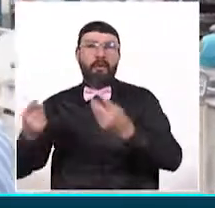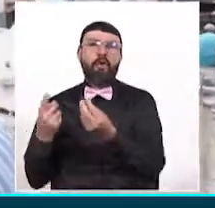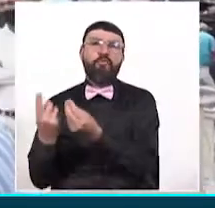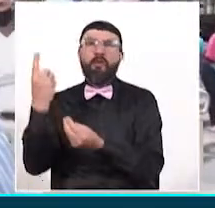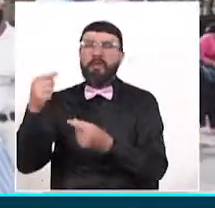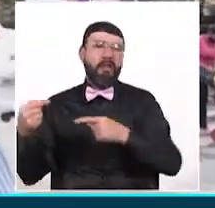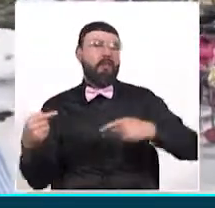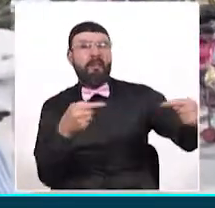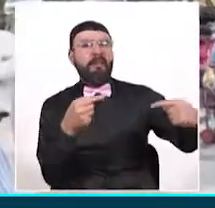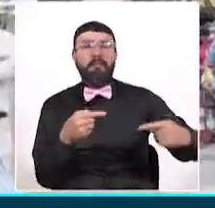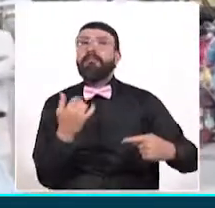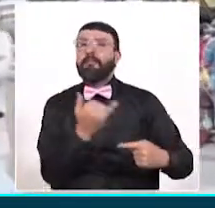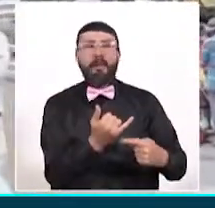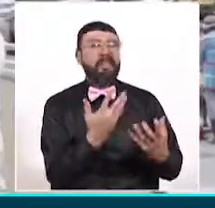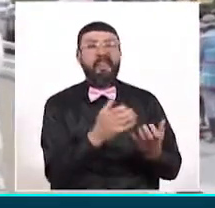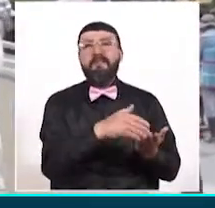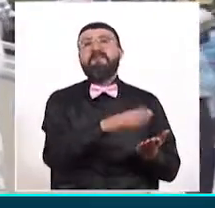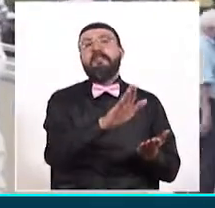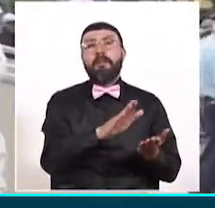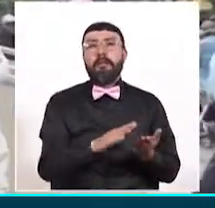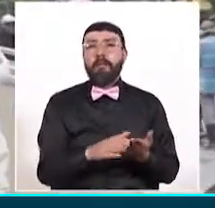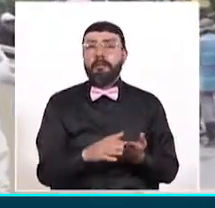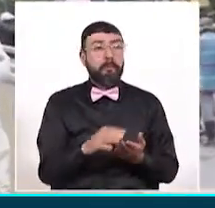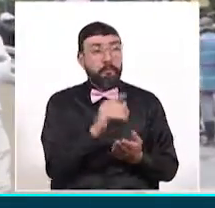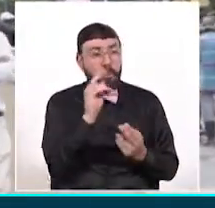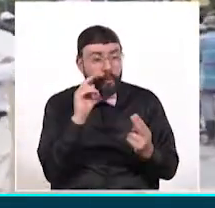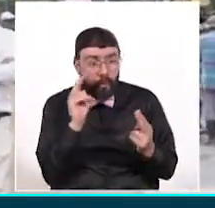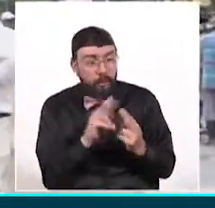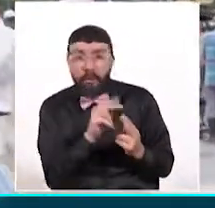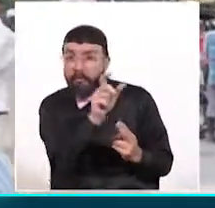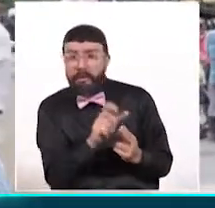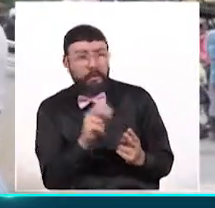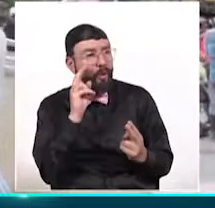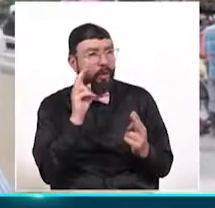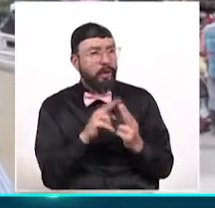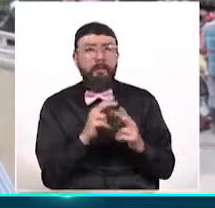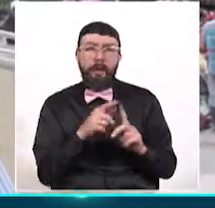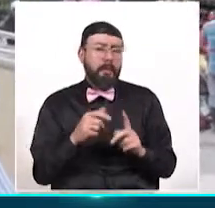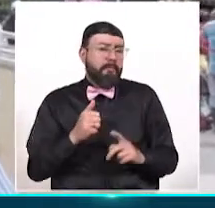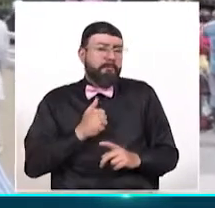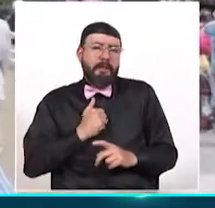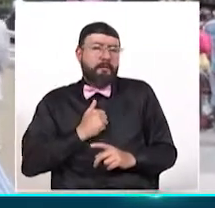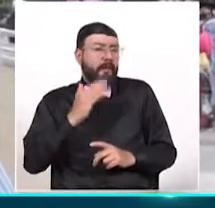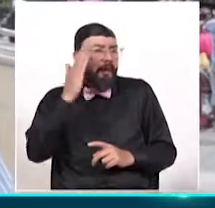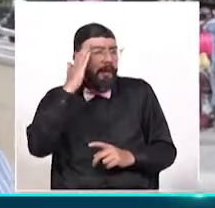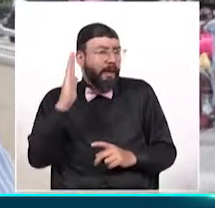No, no estoy de acuerdo. Ni lo conozco. Pero es un concepto muy personal.